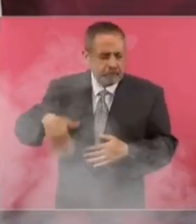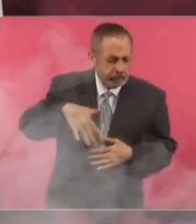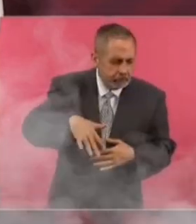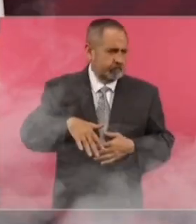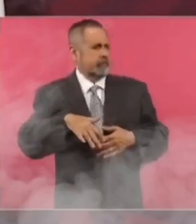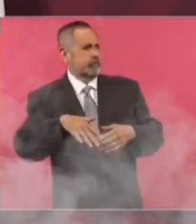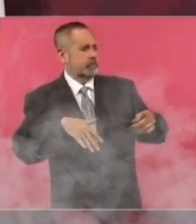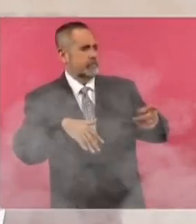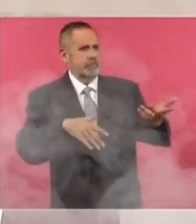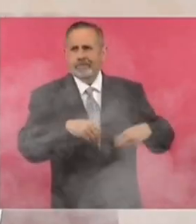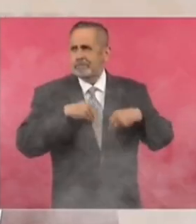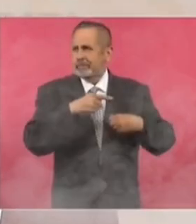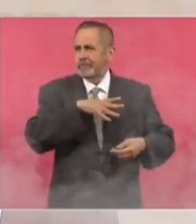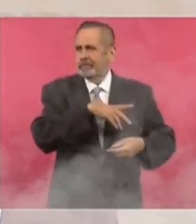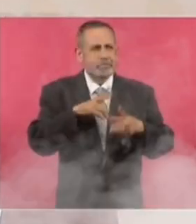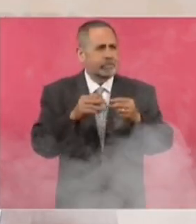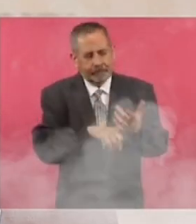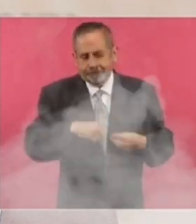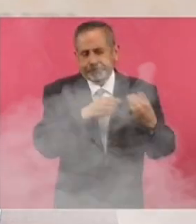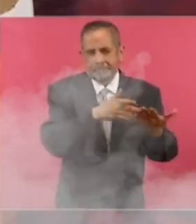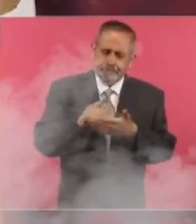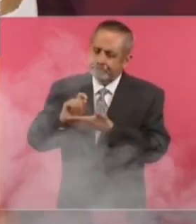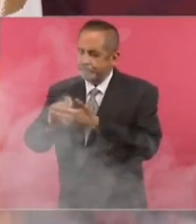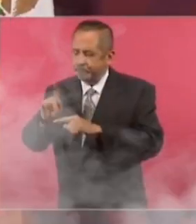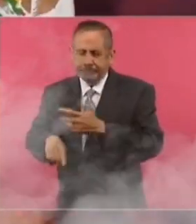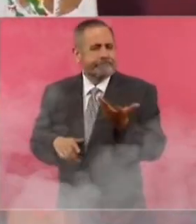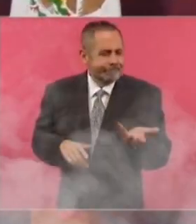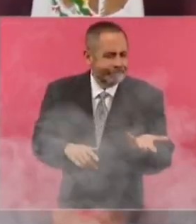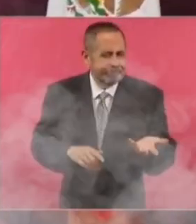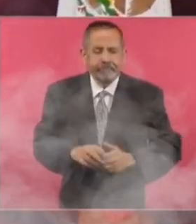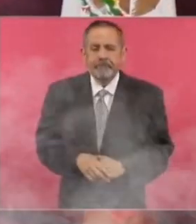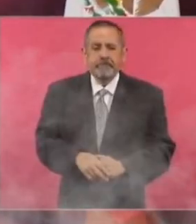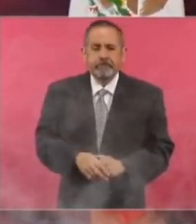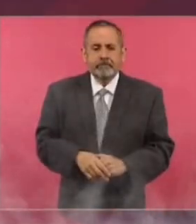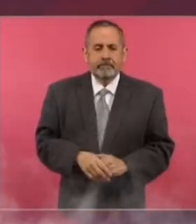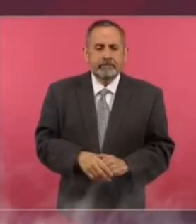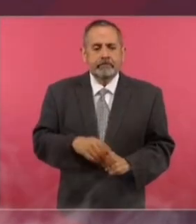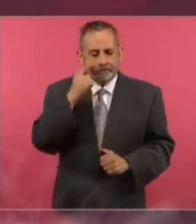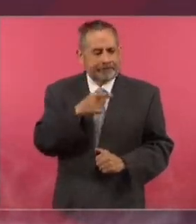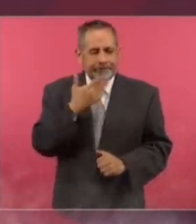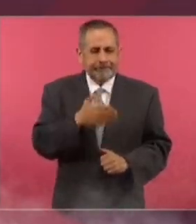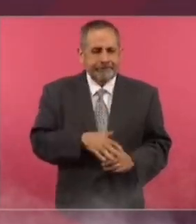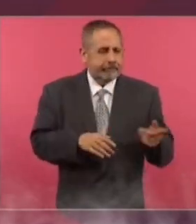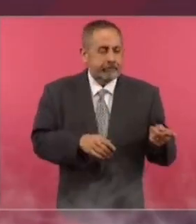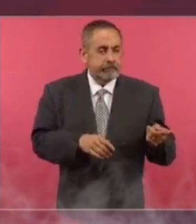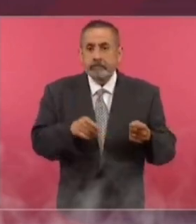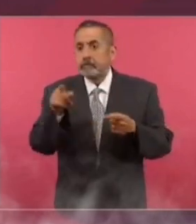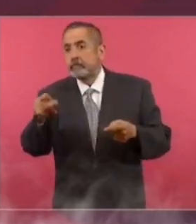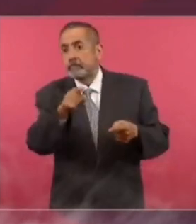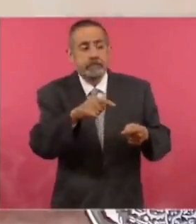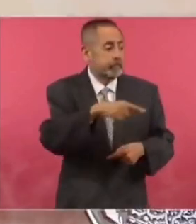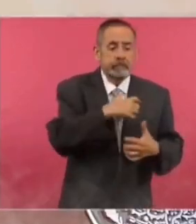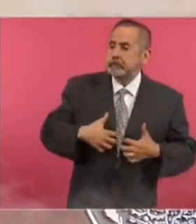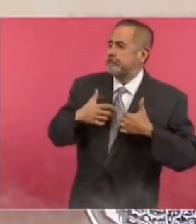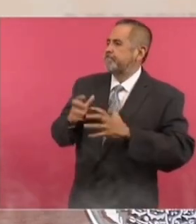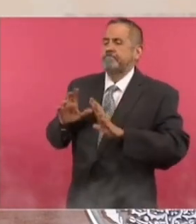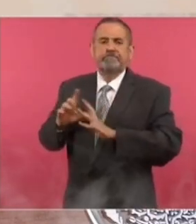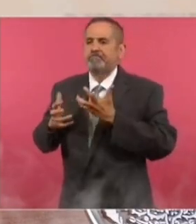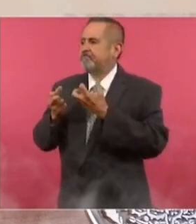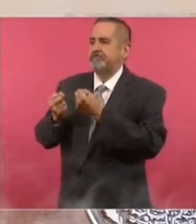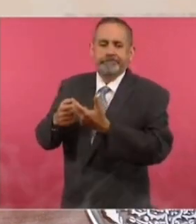nos estamos encontrando, muchos, y nos da muchísimo gusto, pero ya les estamos quitando bandera a los falsarios,